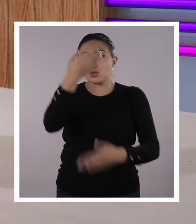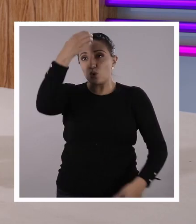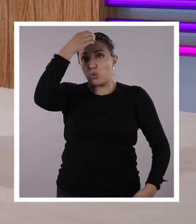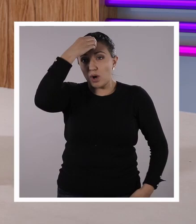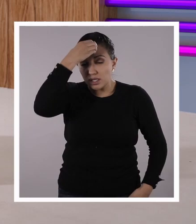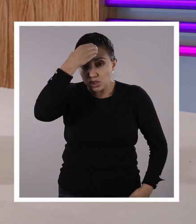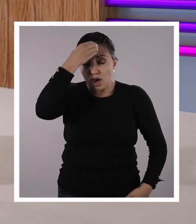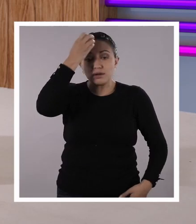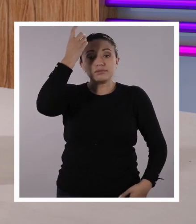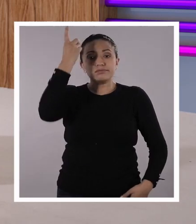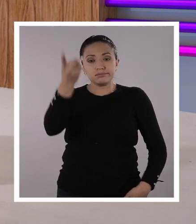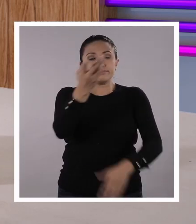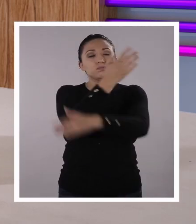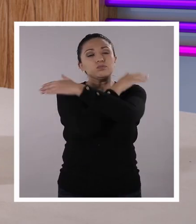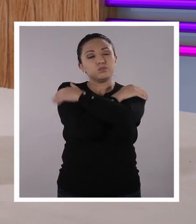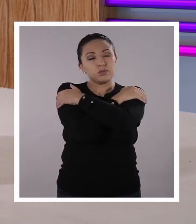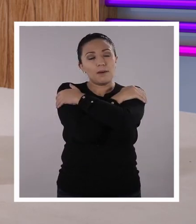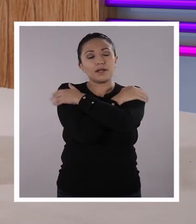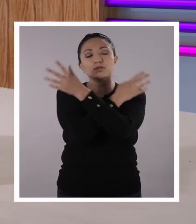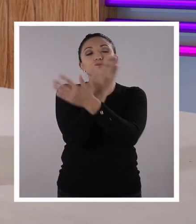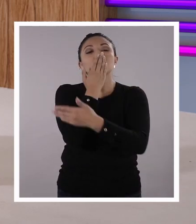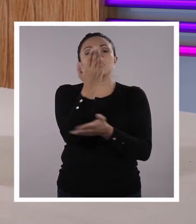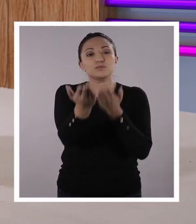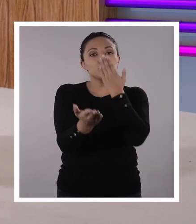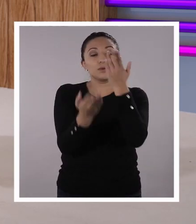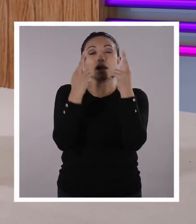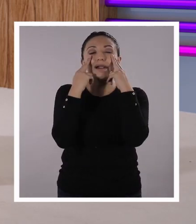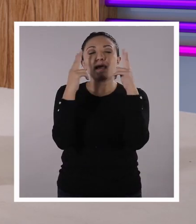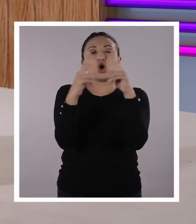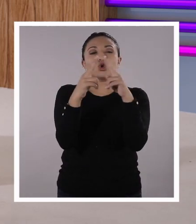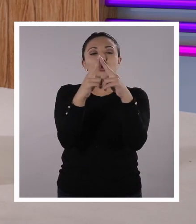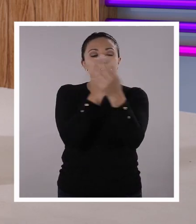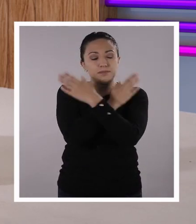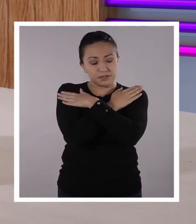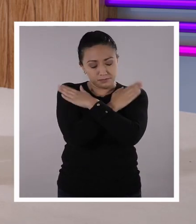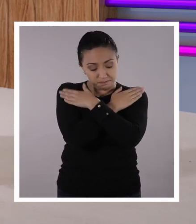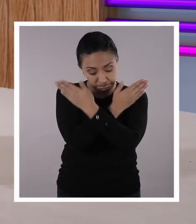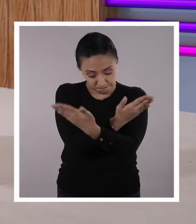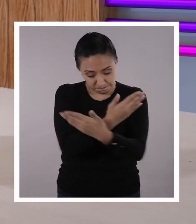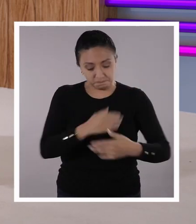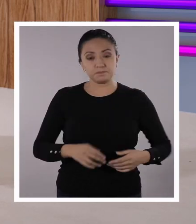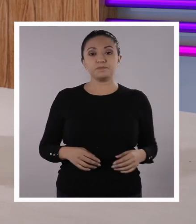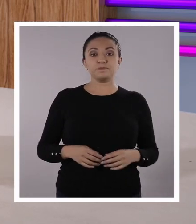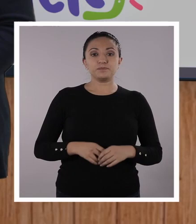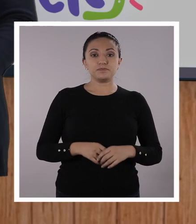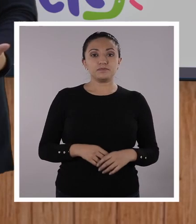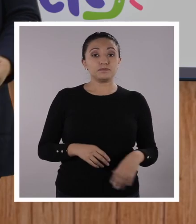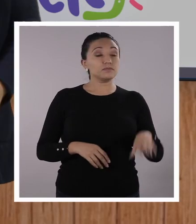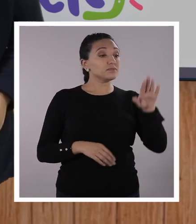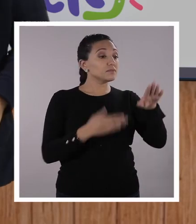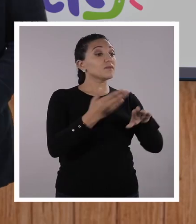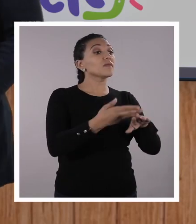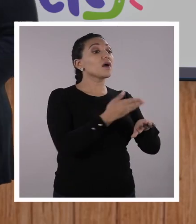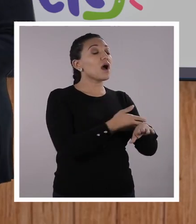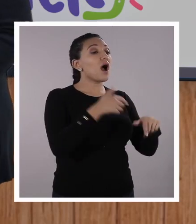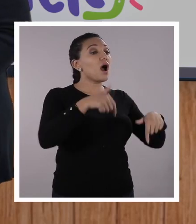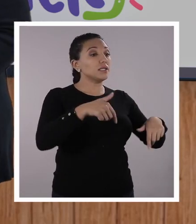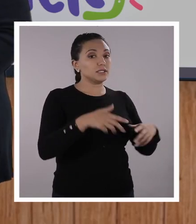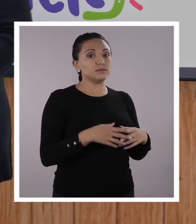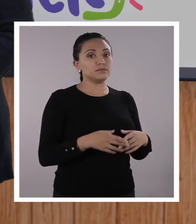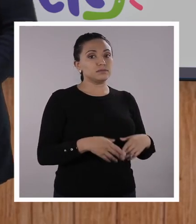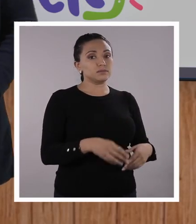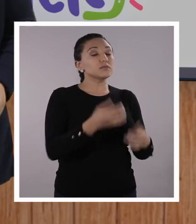hermosa población. A ellos mis saludos y mi reconocimiento. Mi respeto. Profe, antes de empezar la clase del día de hoy,